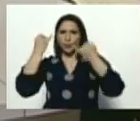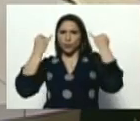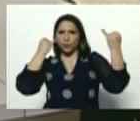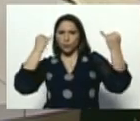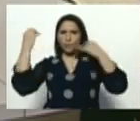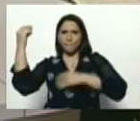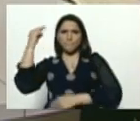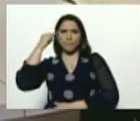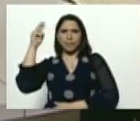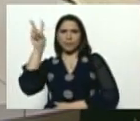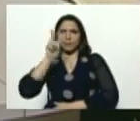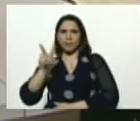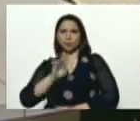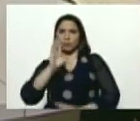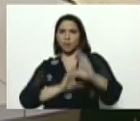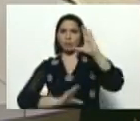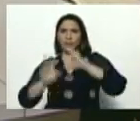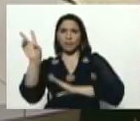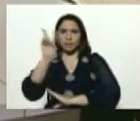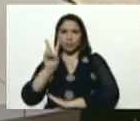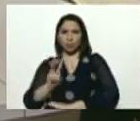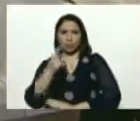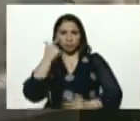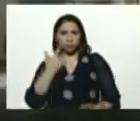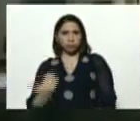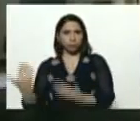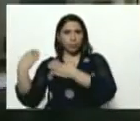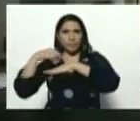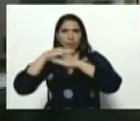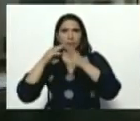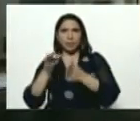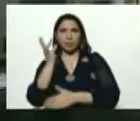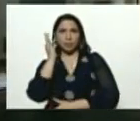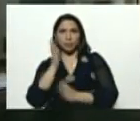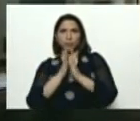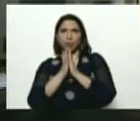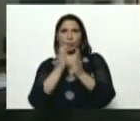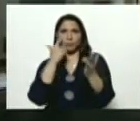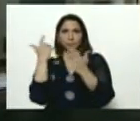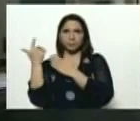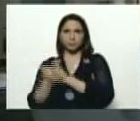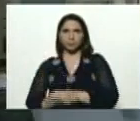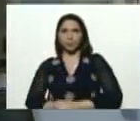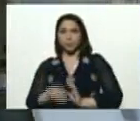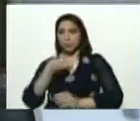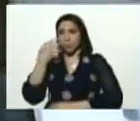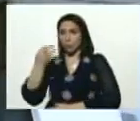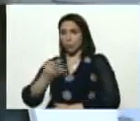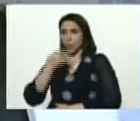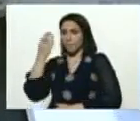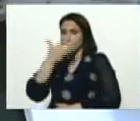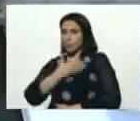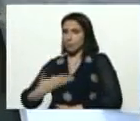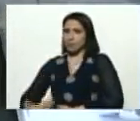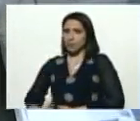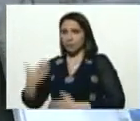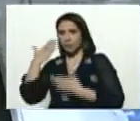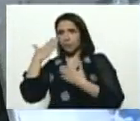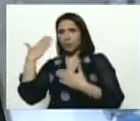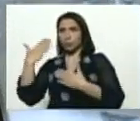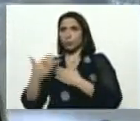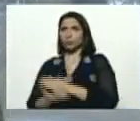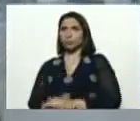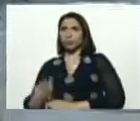mente venezolana, ciencia venezolana. Adelante, ministra, por favor. Buenas tardes, presidente. Saludos.